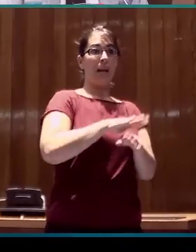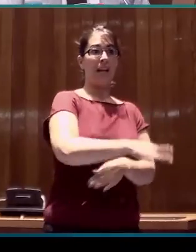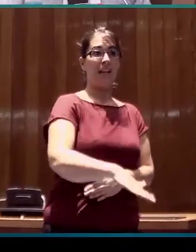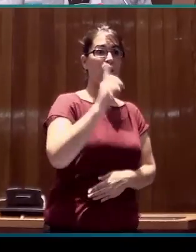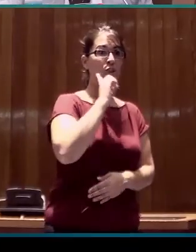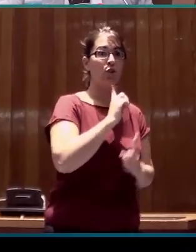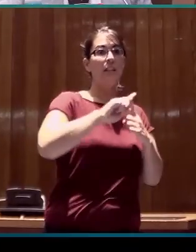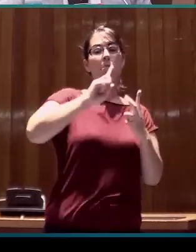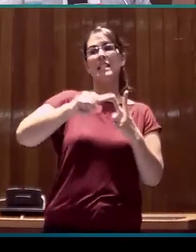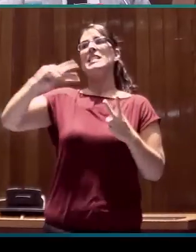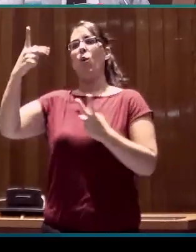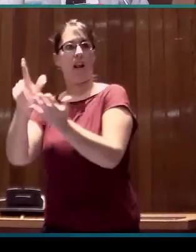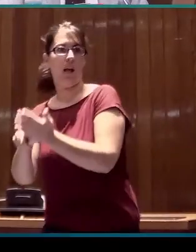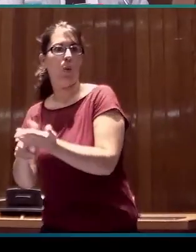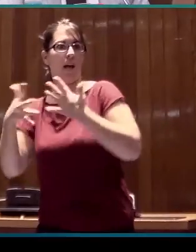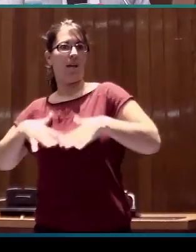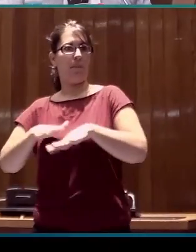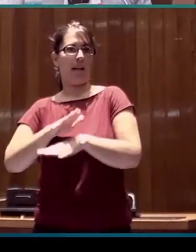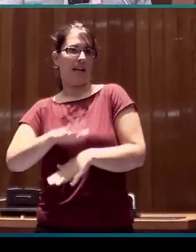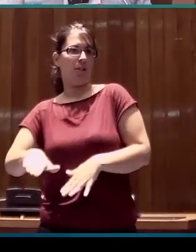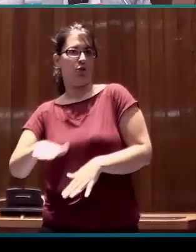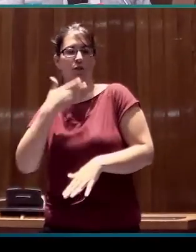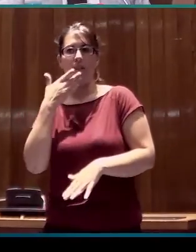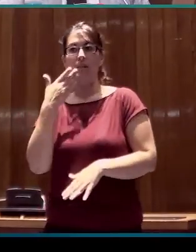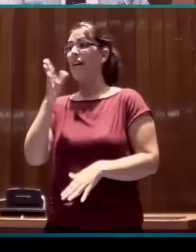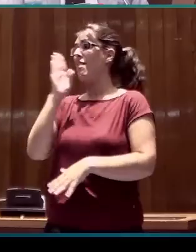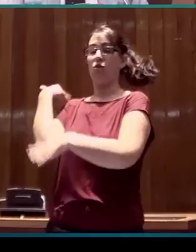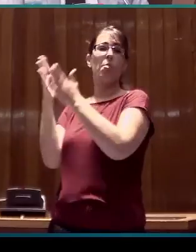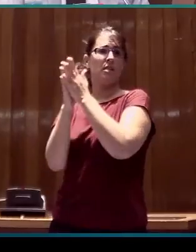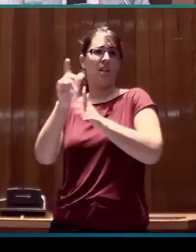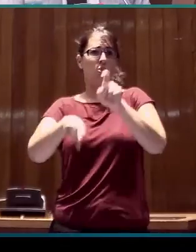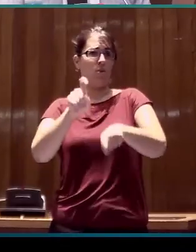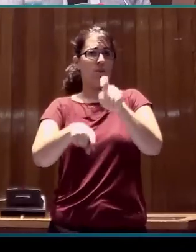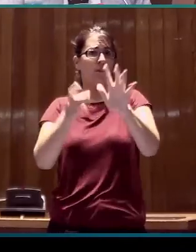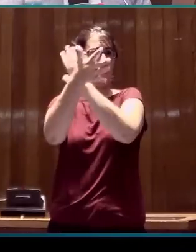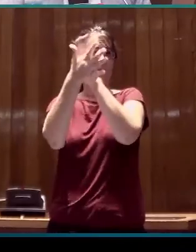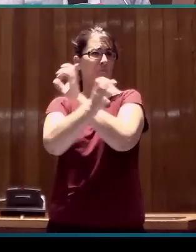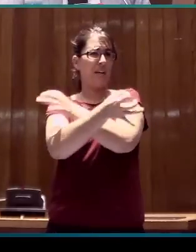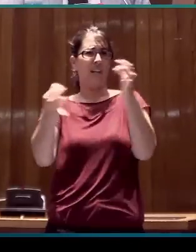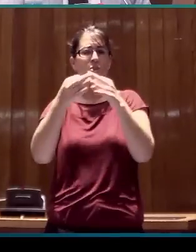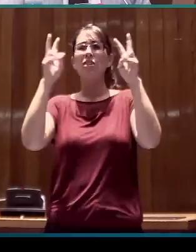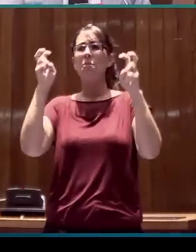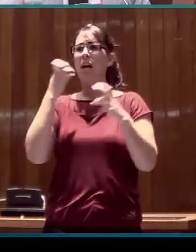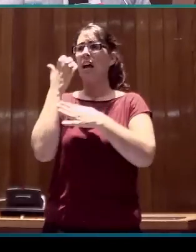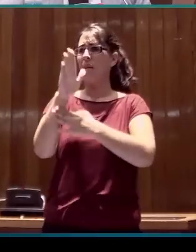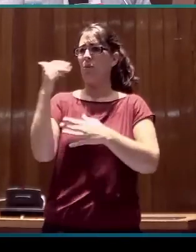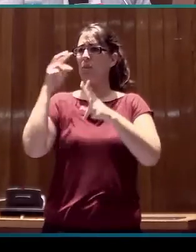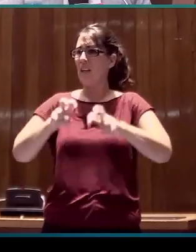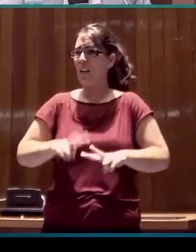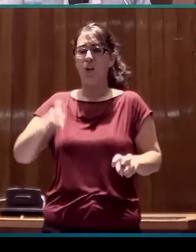Mi colega Manuel Carreras les ha presentado un ejemplo excelente de la investigación que se realiza en psicolingüística y también hay que